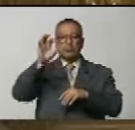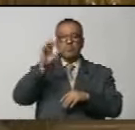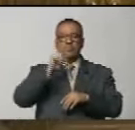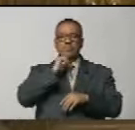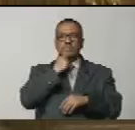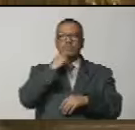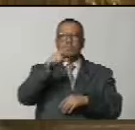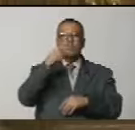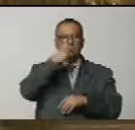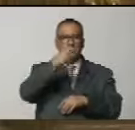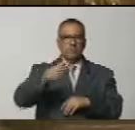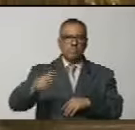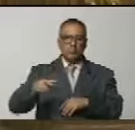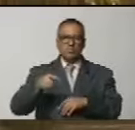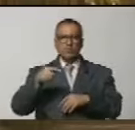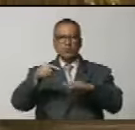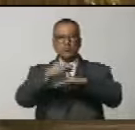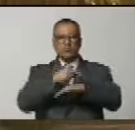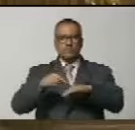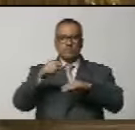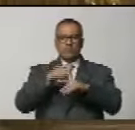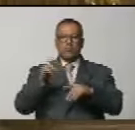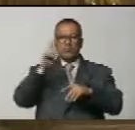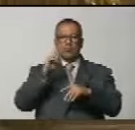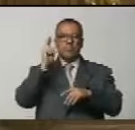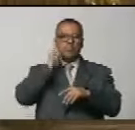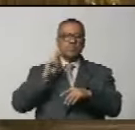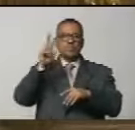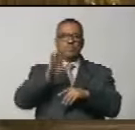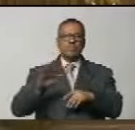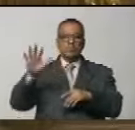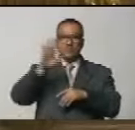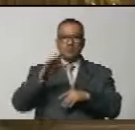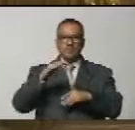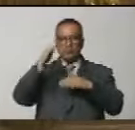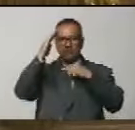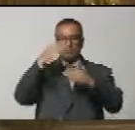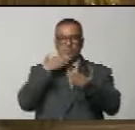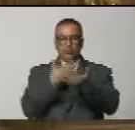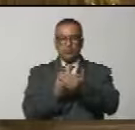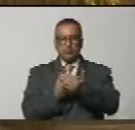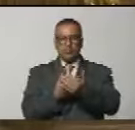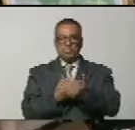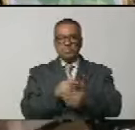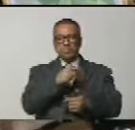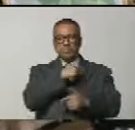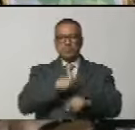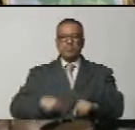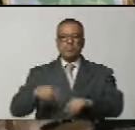rusa y el pueblo y el gobierno de la República Bolivariana de Venezuela. Muchas gracias diputada.